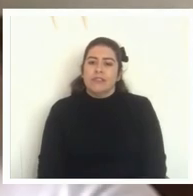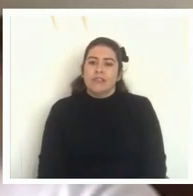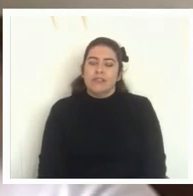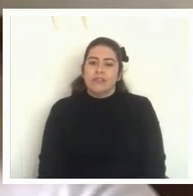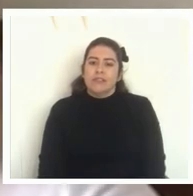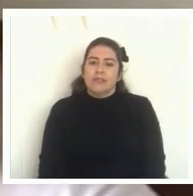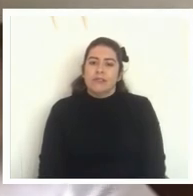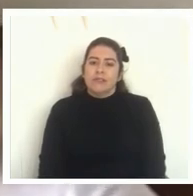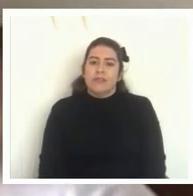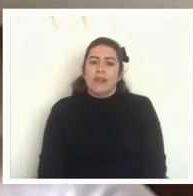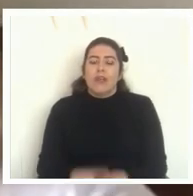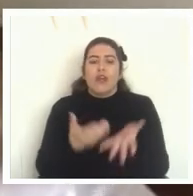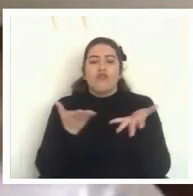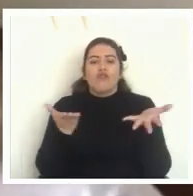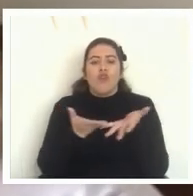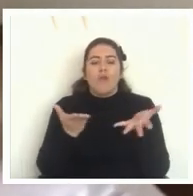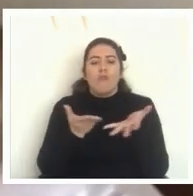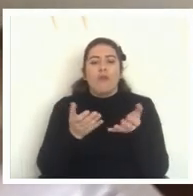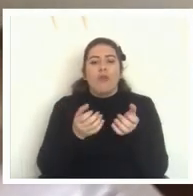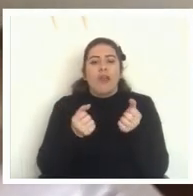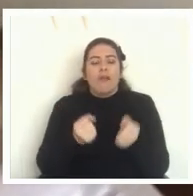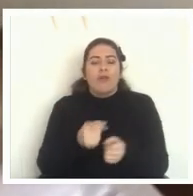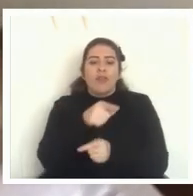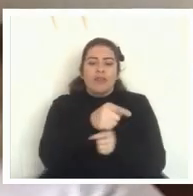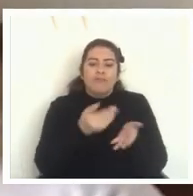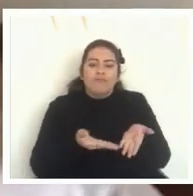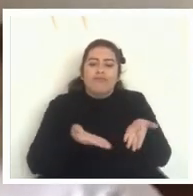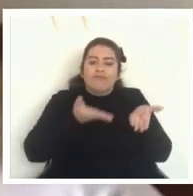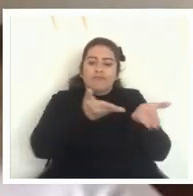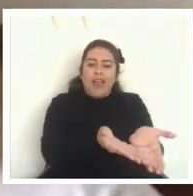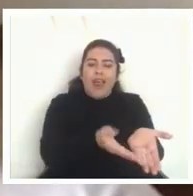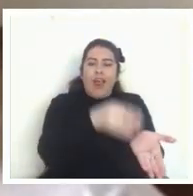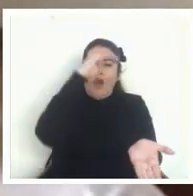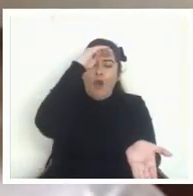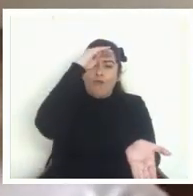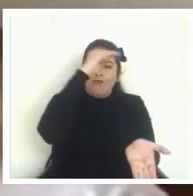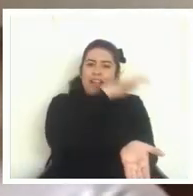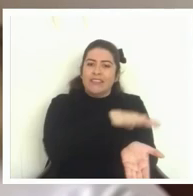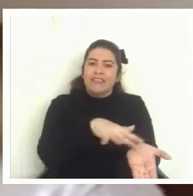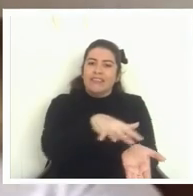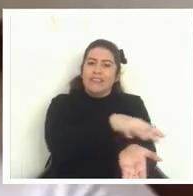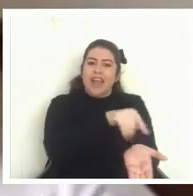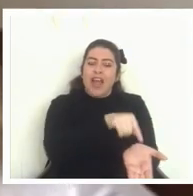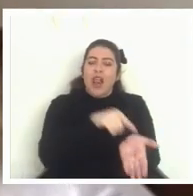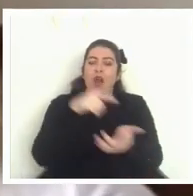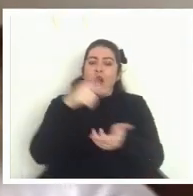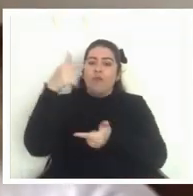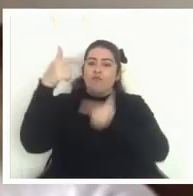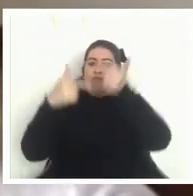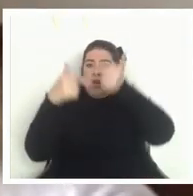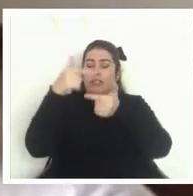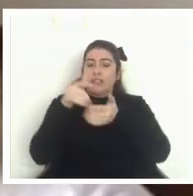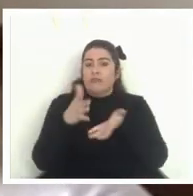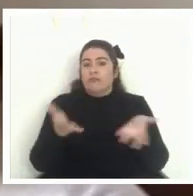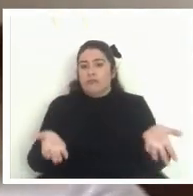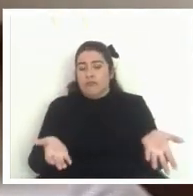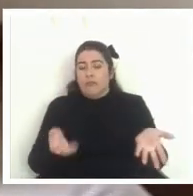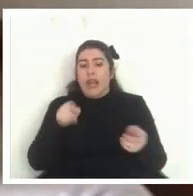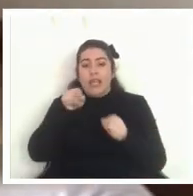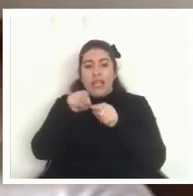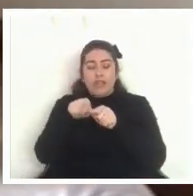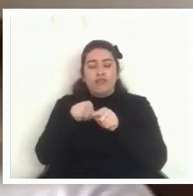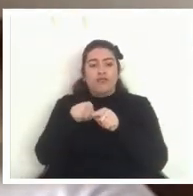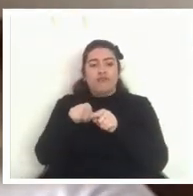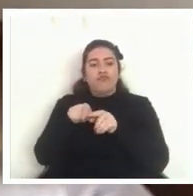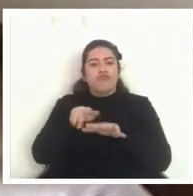cómo podríamos darle por ejemplo confianza también a los políticos cierto para que puedan moverse cierto